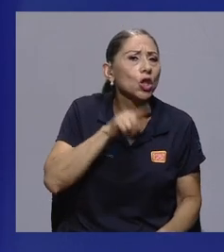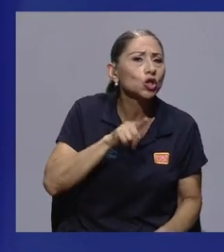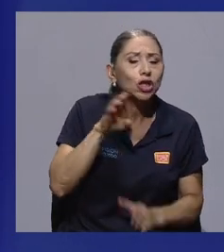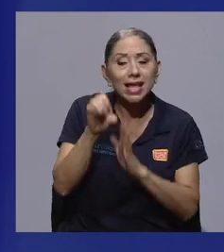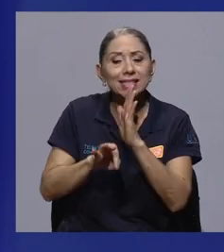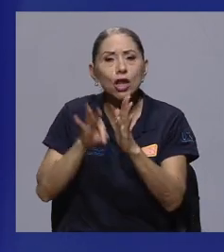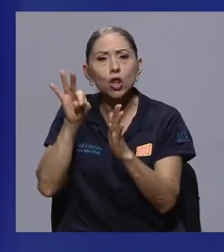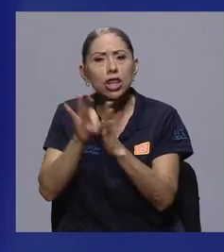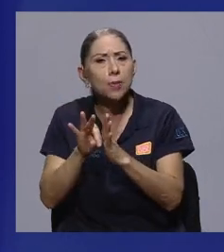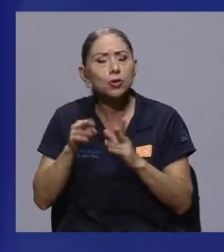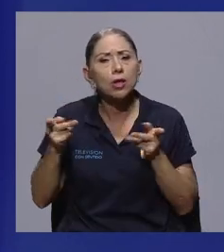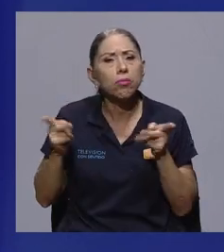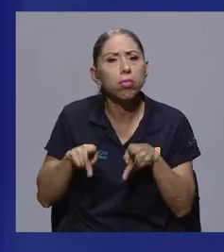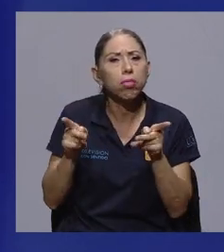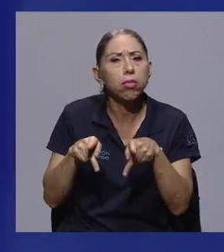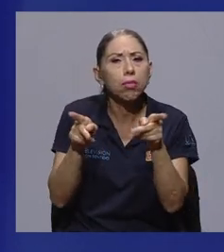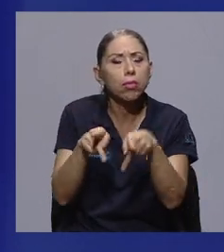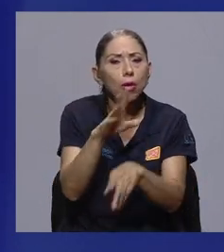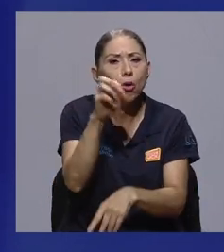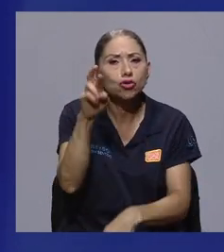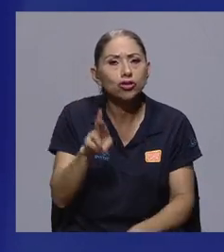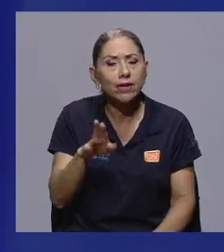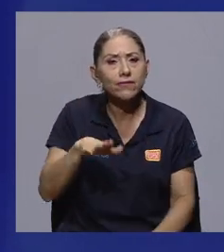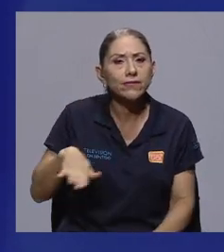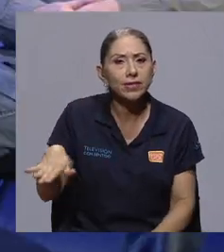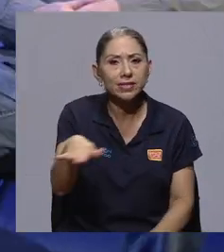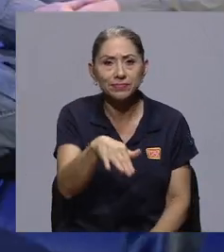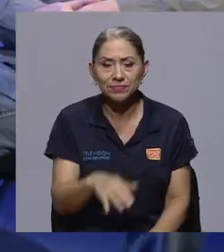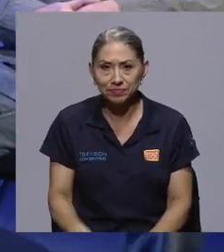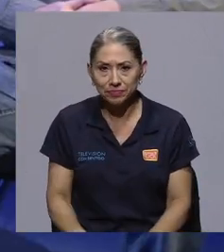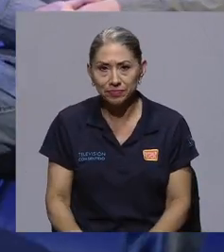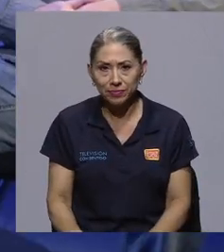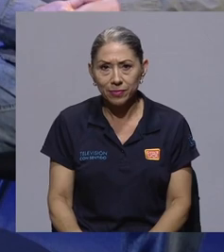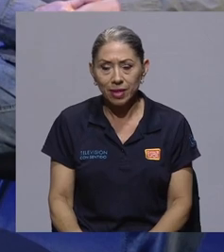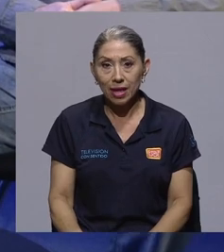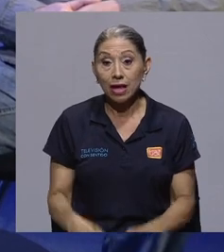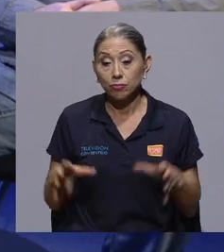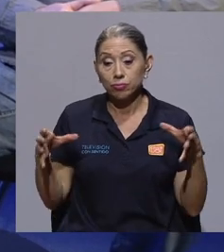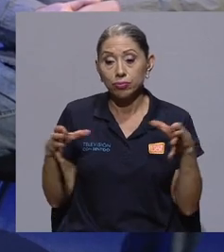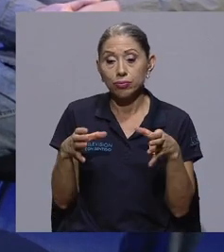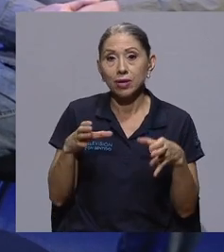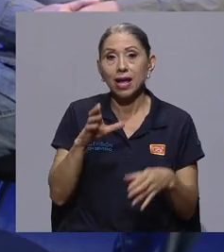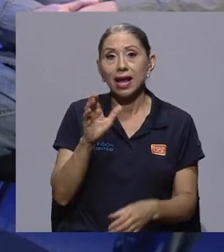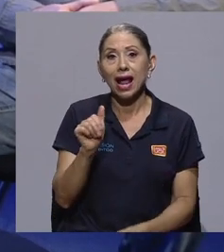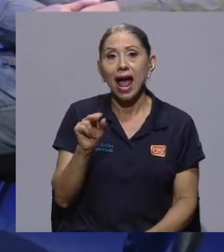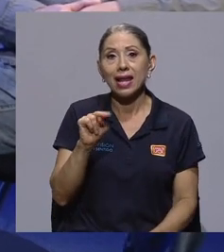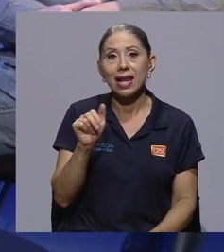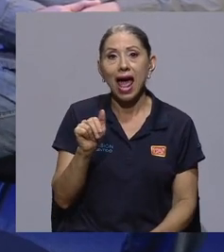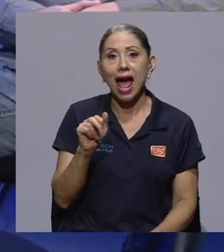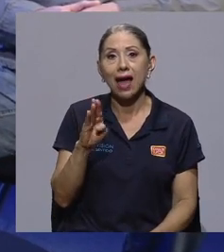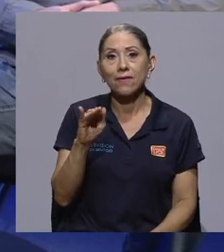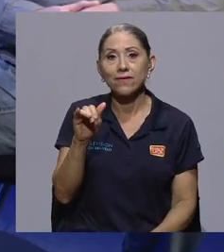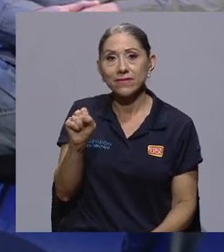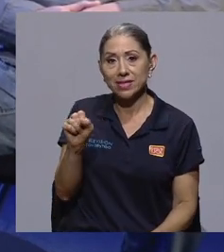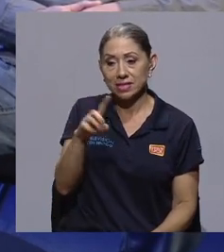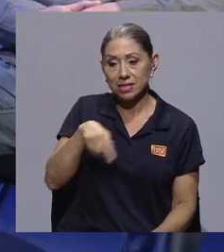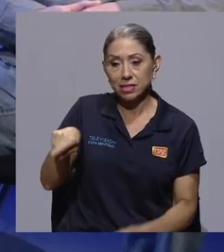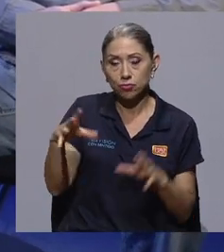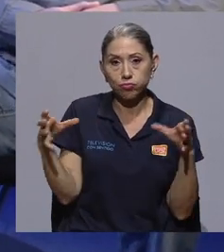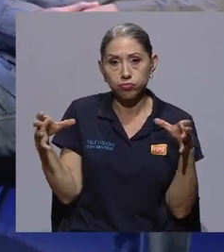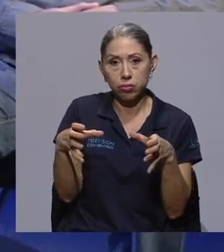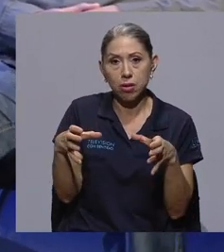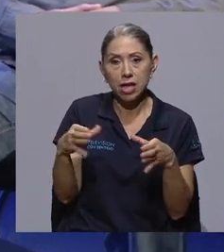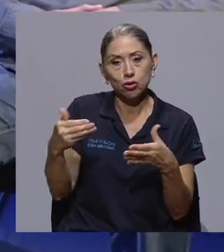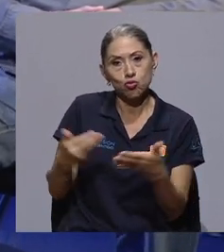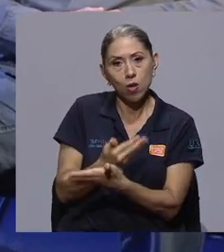estereotipos más frecuentes que nos encontramos en la sociedad costarricense? Que el movimiento canábico, digámoslo así, es un